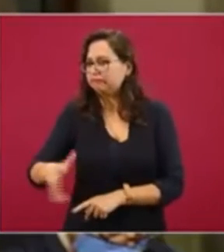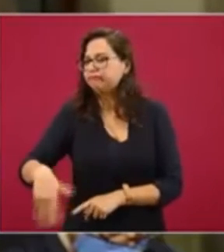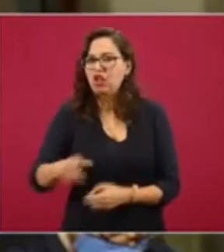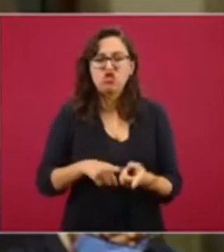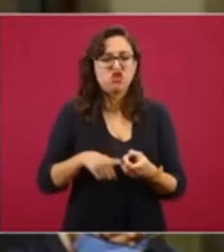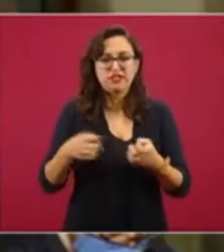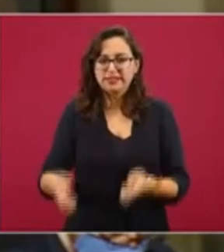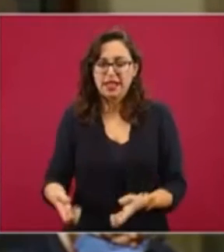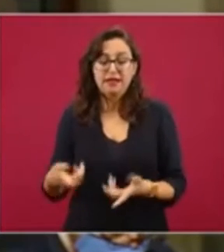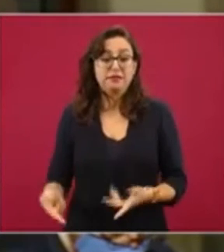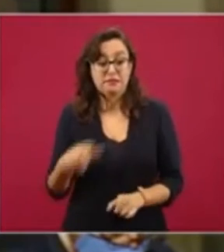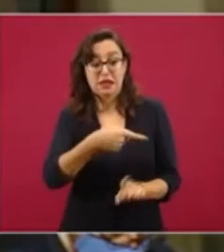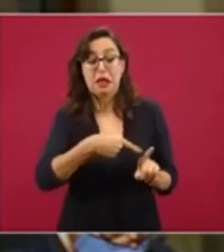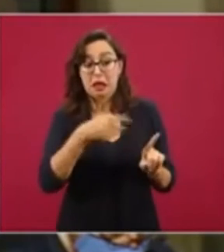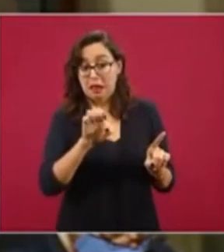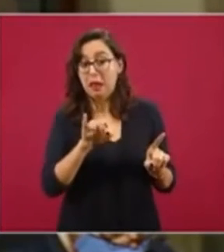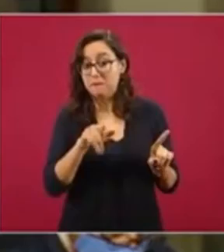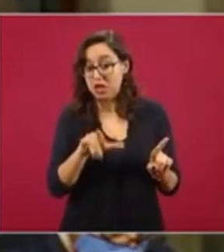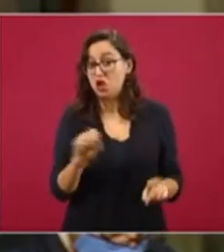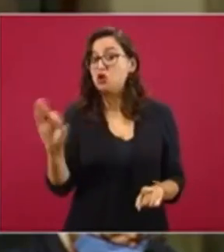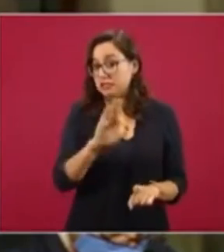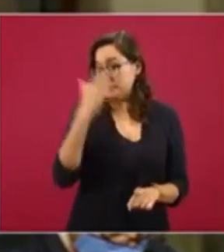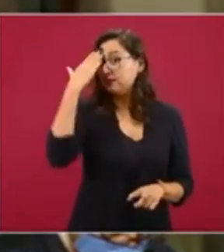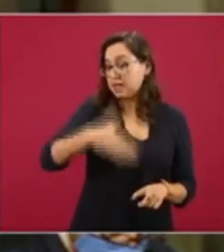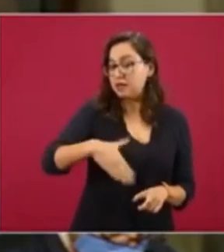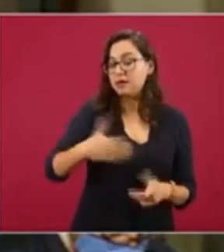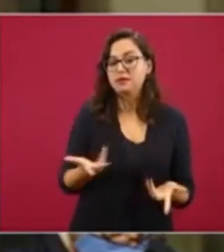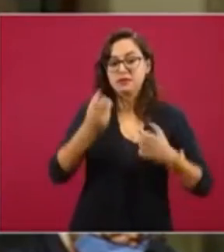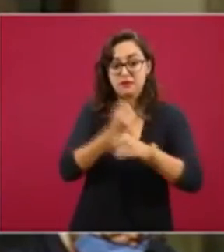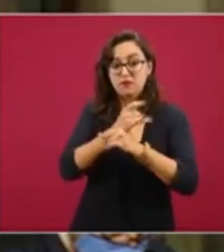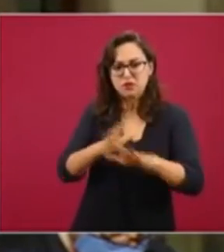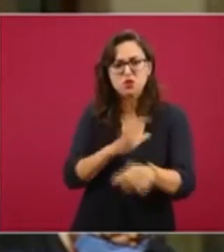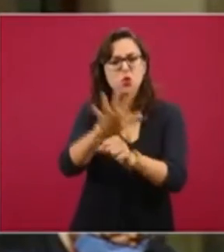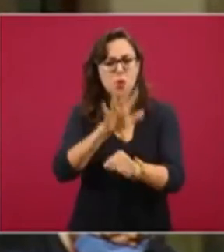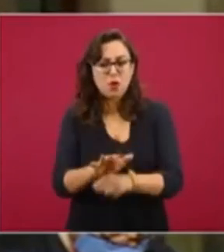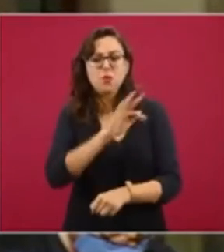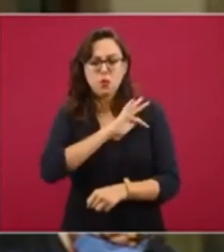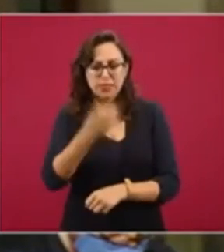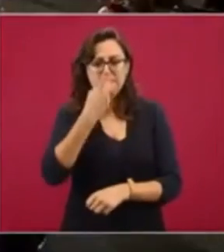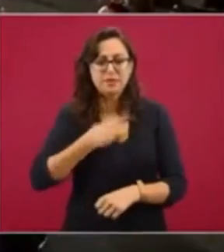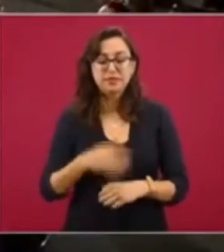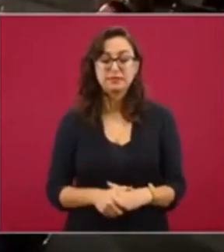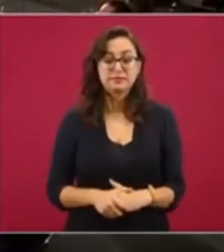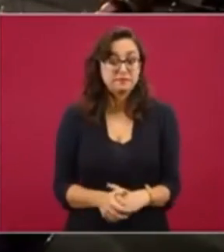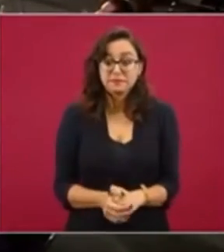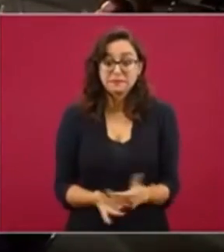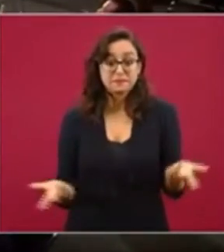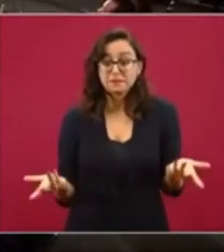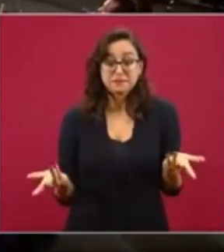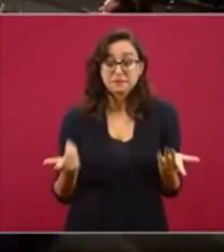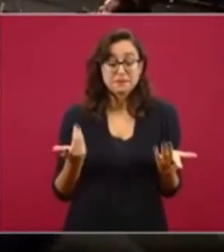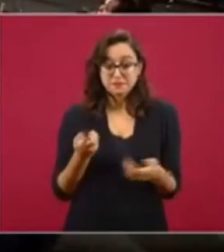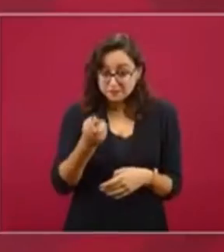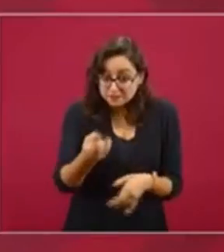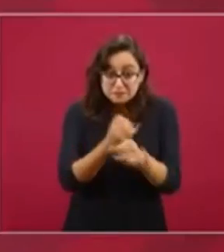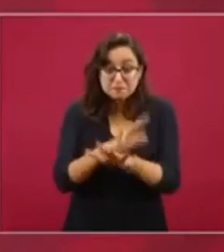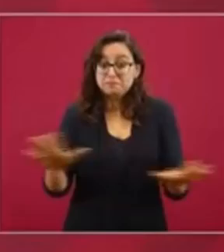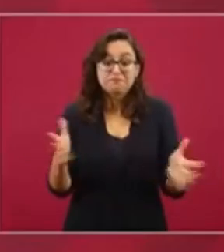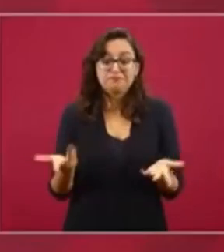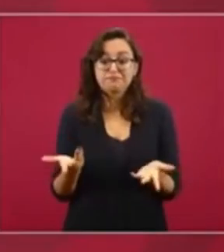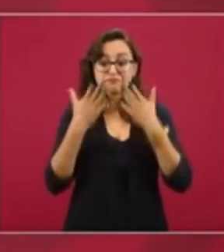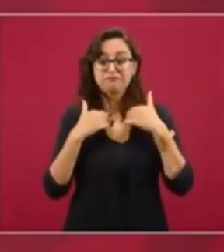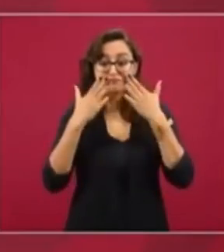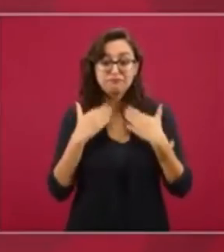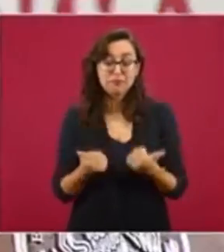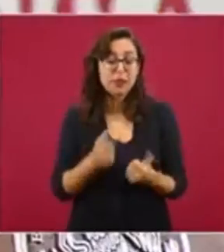sabe, ¿qué información podría aportar Cebadúa? ¿Qué nos puede comentar al respecto? No tengo yo tampoco mayor información sobre